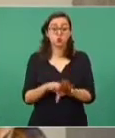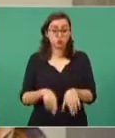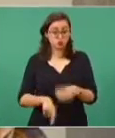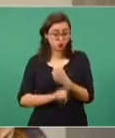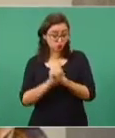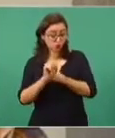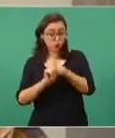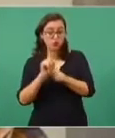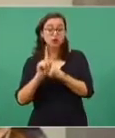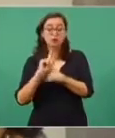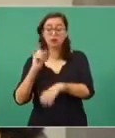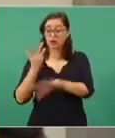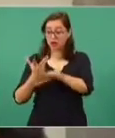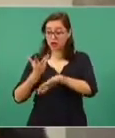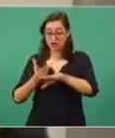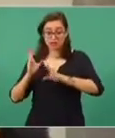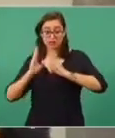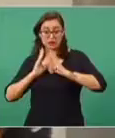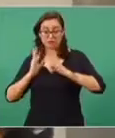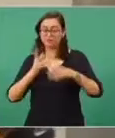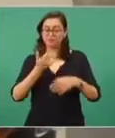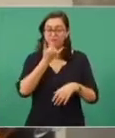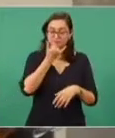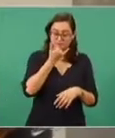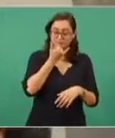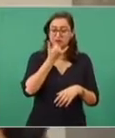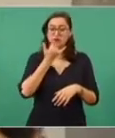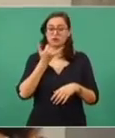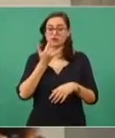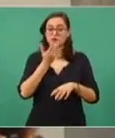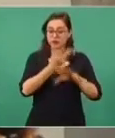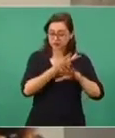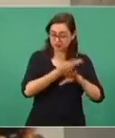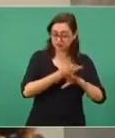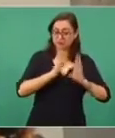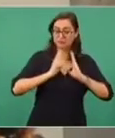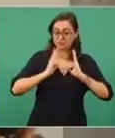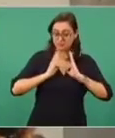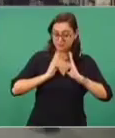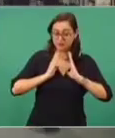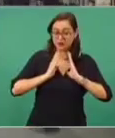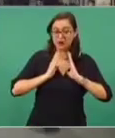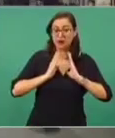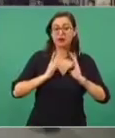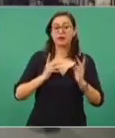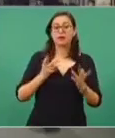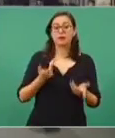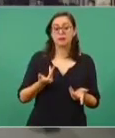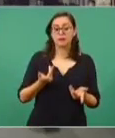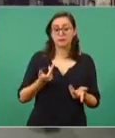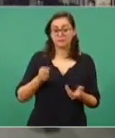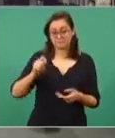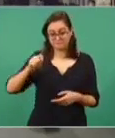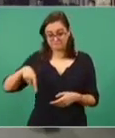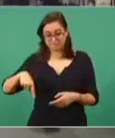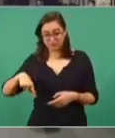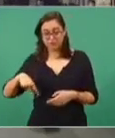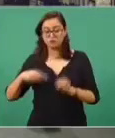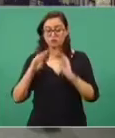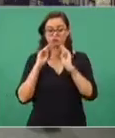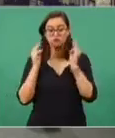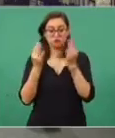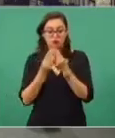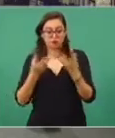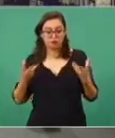tanto al ejército norteamericano como las bandas directivas